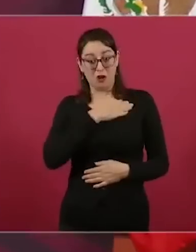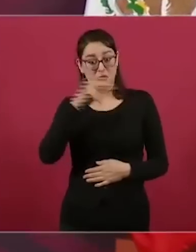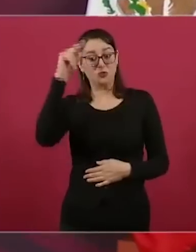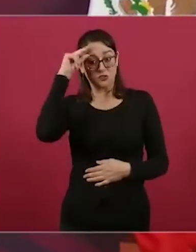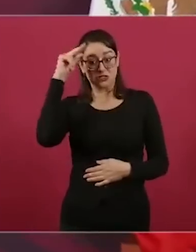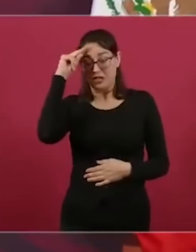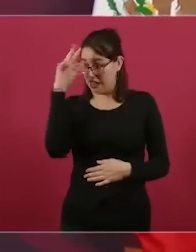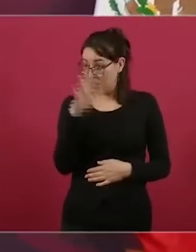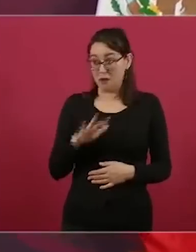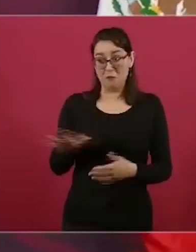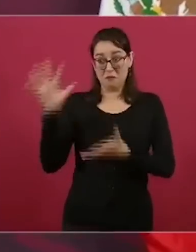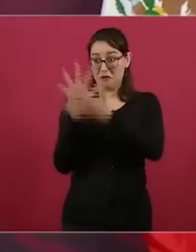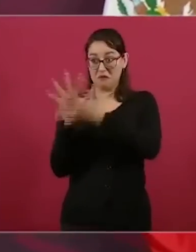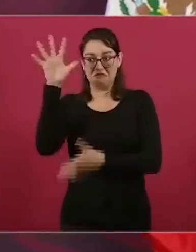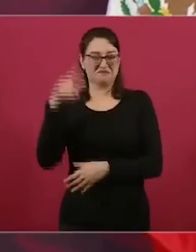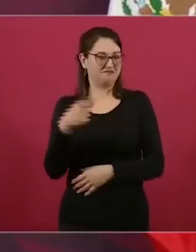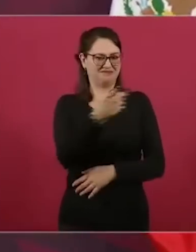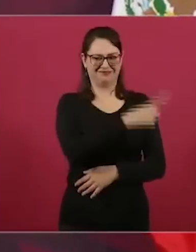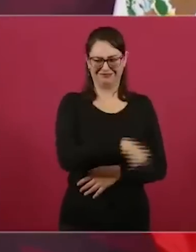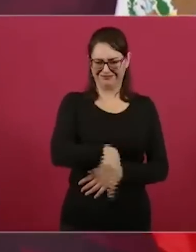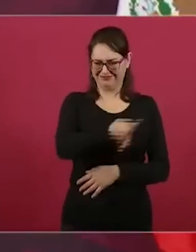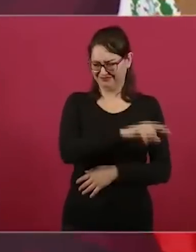tienen una formación elitista